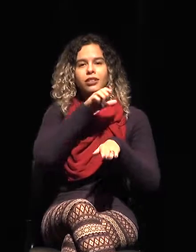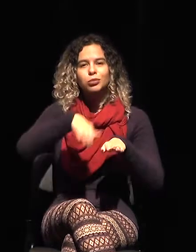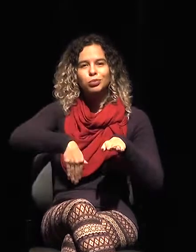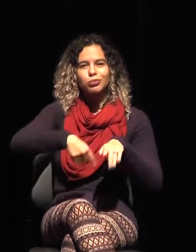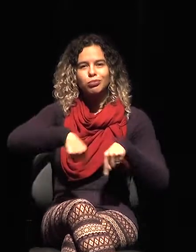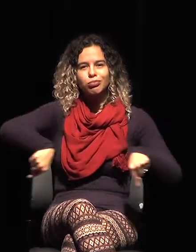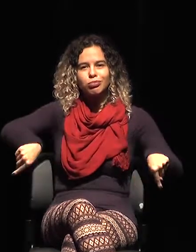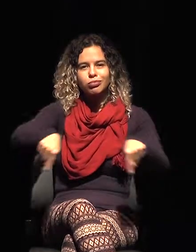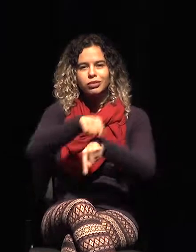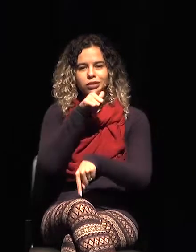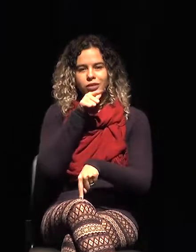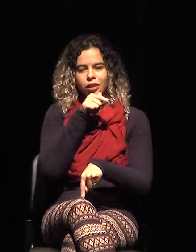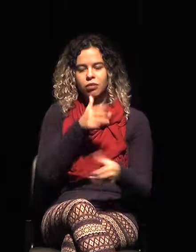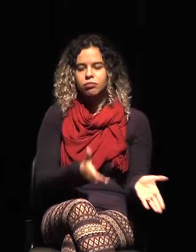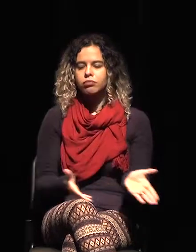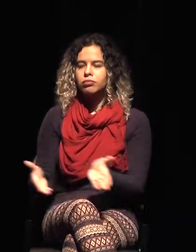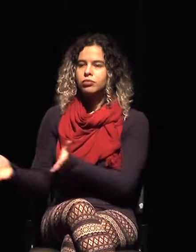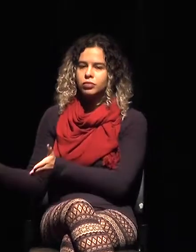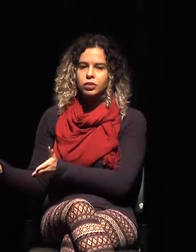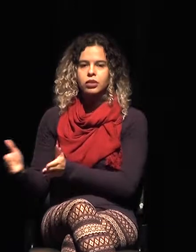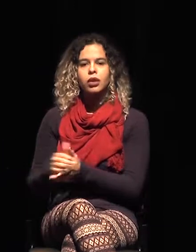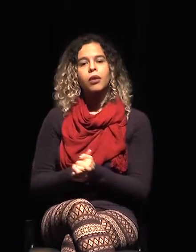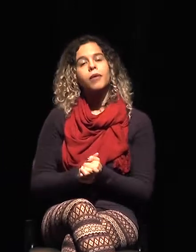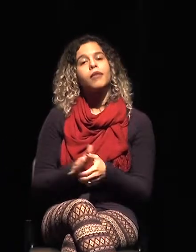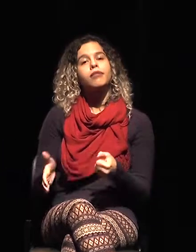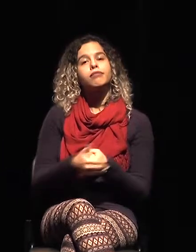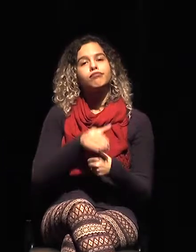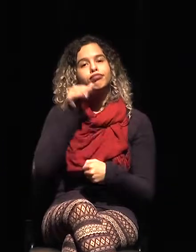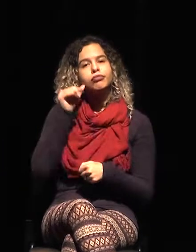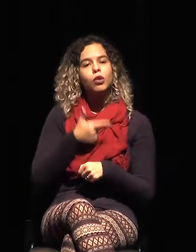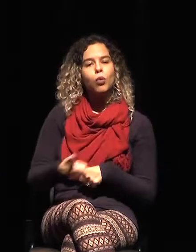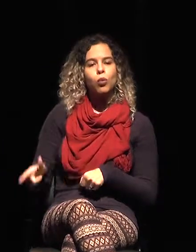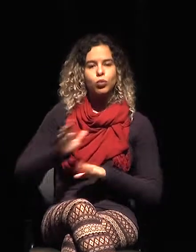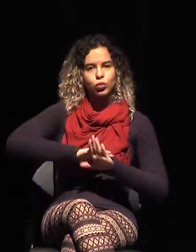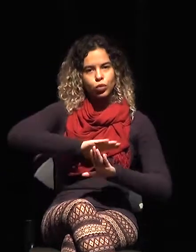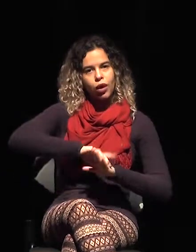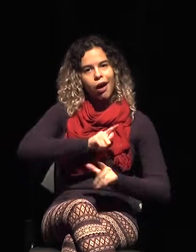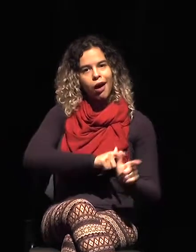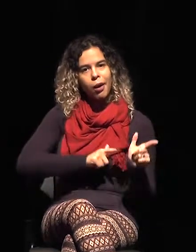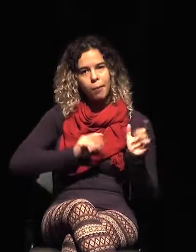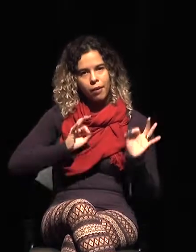algo, pero declaran mercancías que no vienen en las cajas.